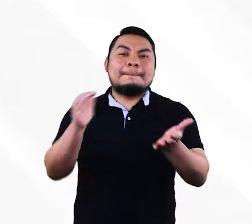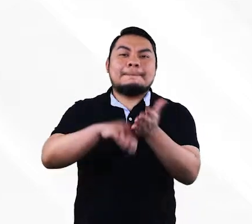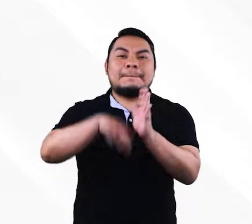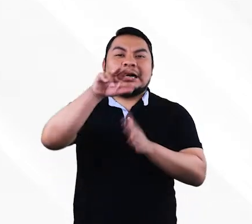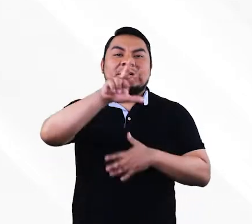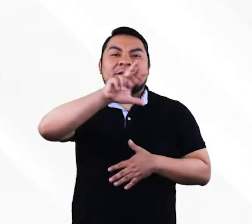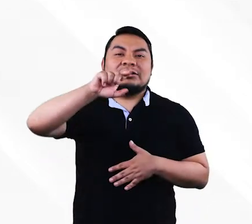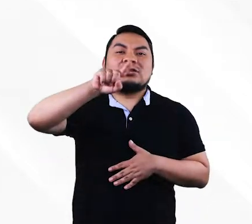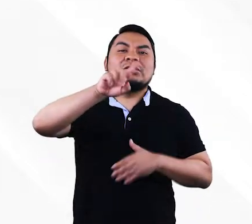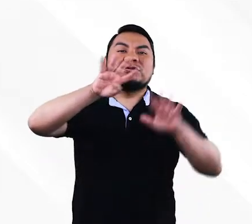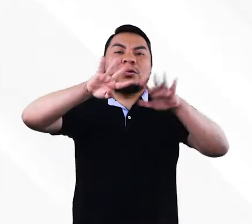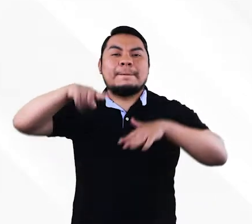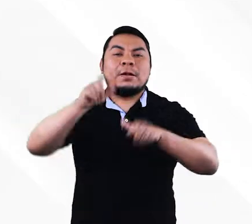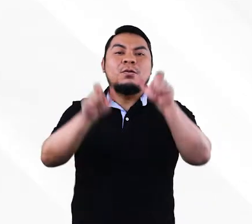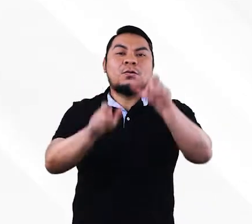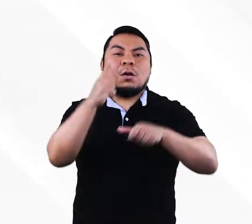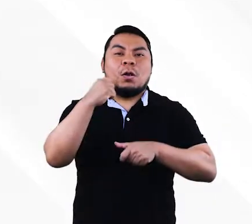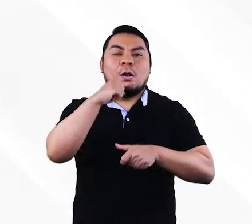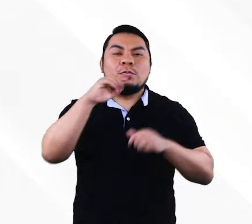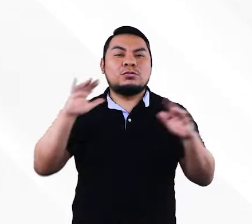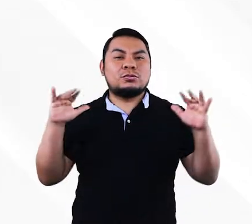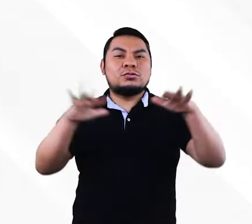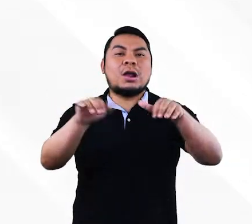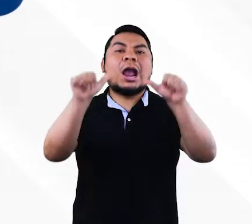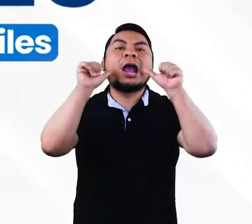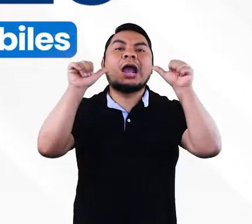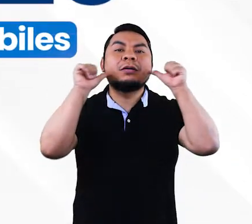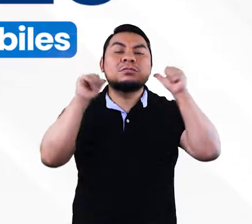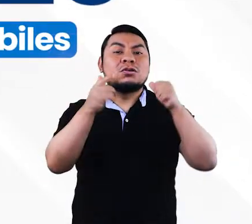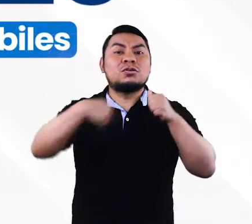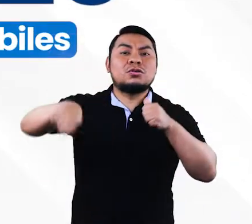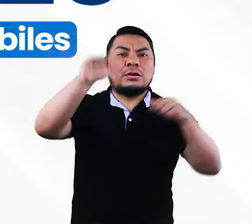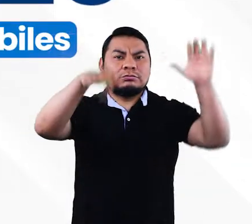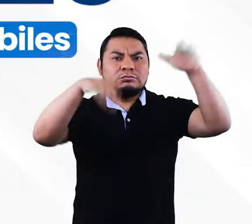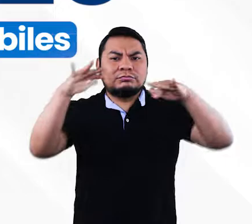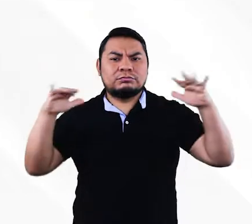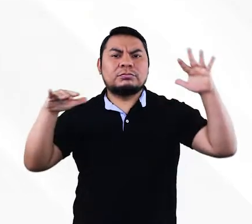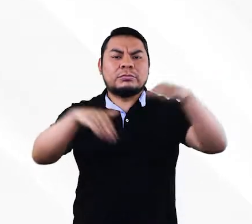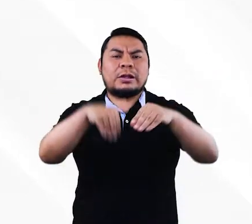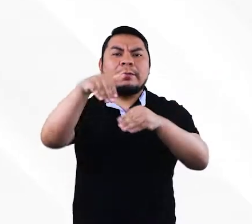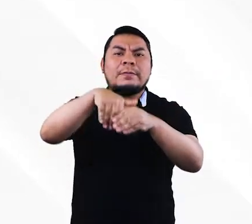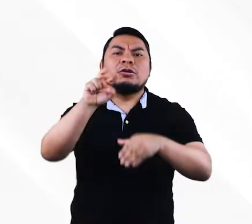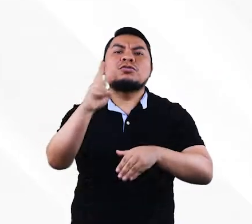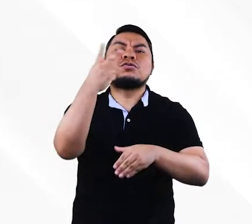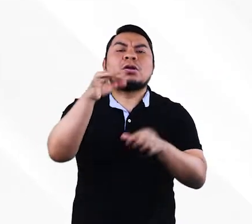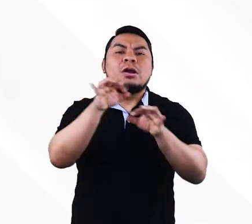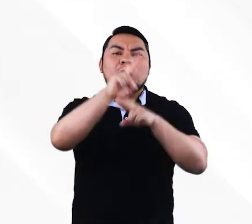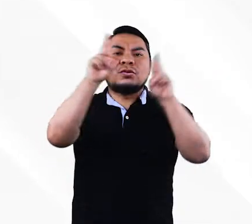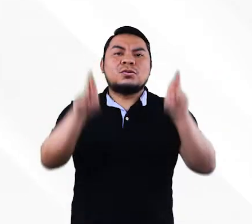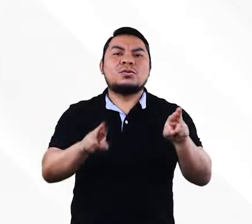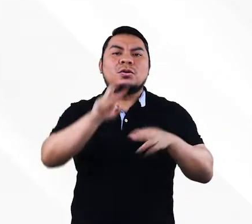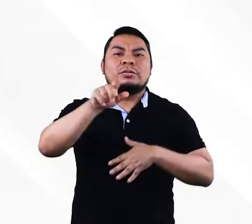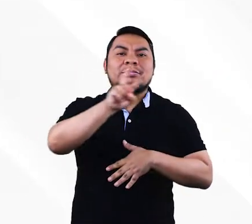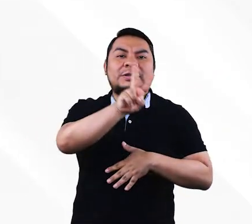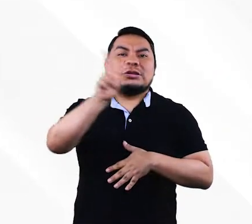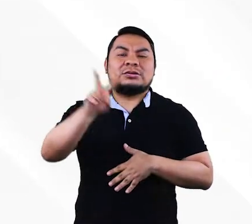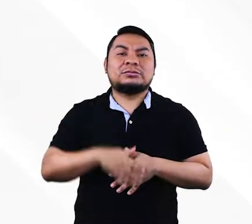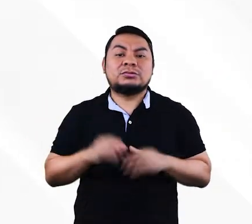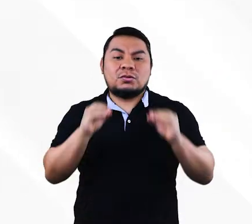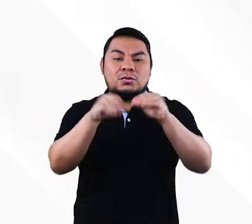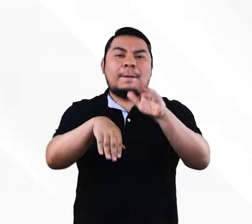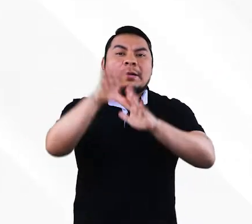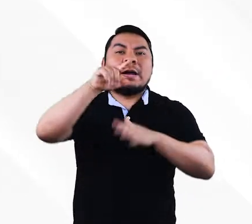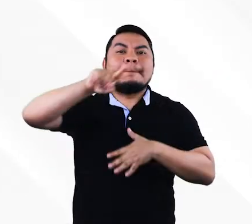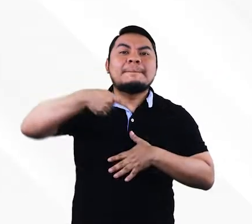Más de 319 mil ciudadanas y ciudadanos de Amazonas están llamados a participar en la segunda elección regional 2022.